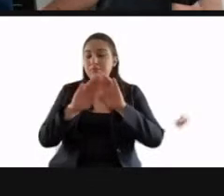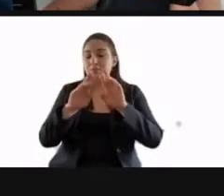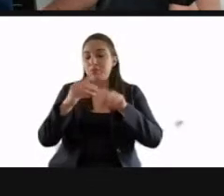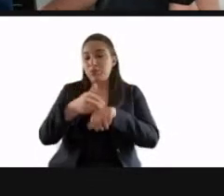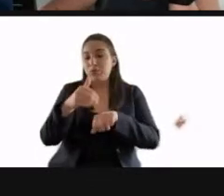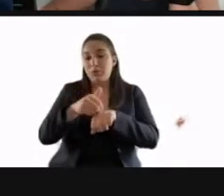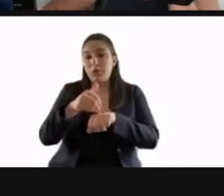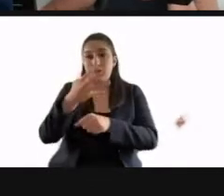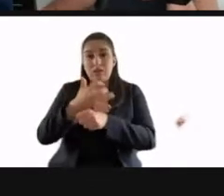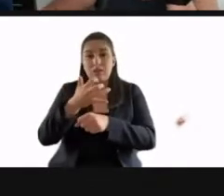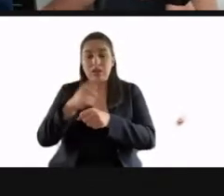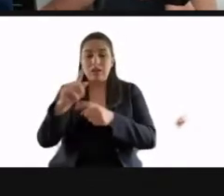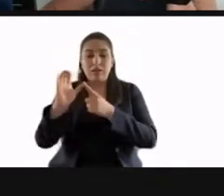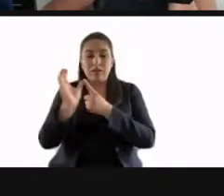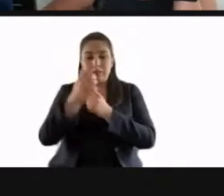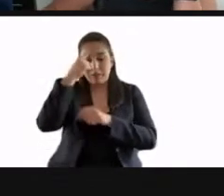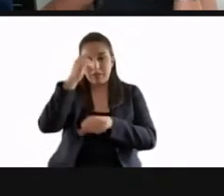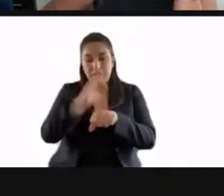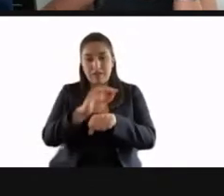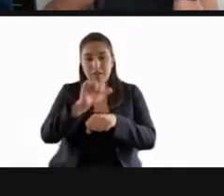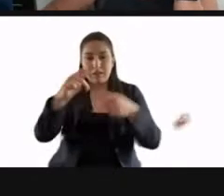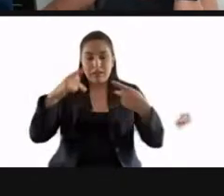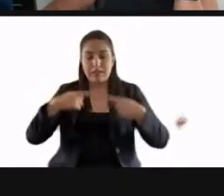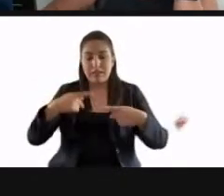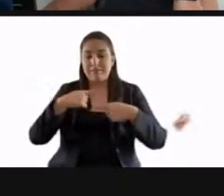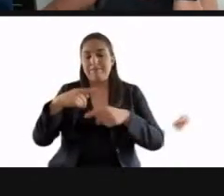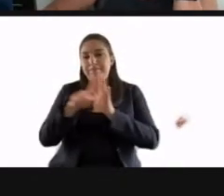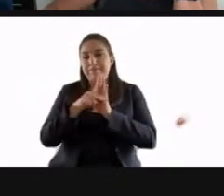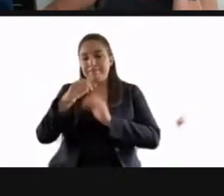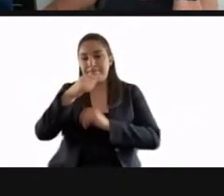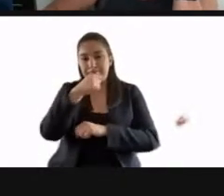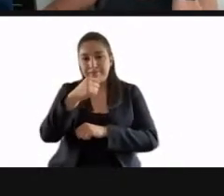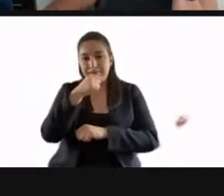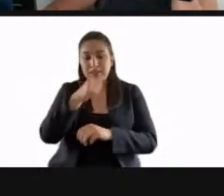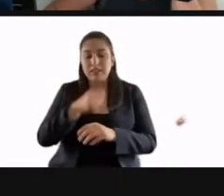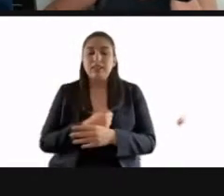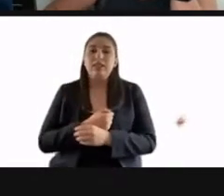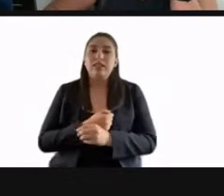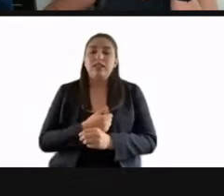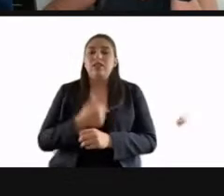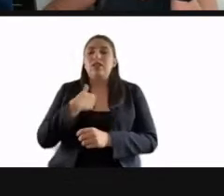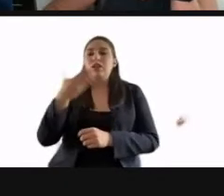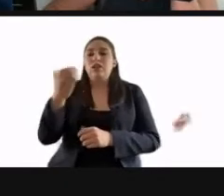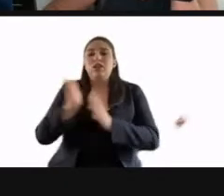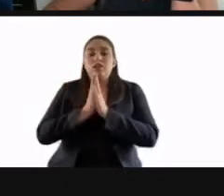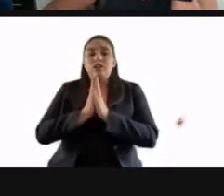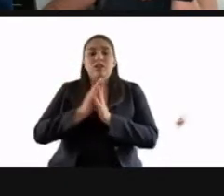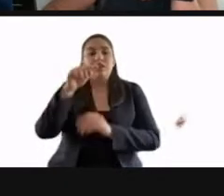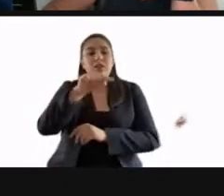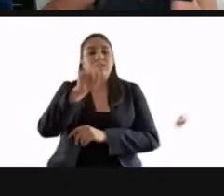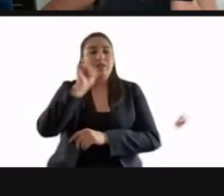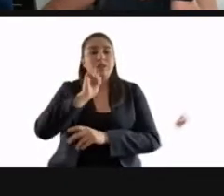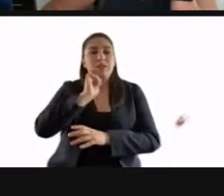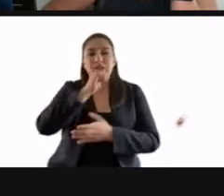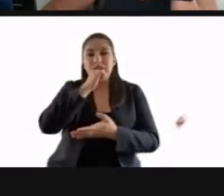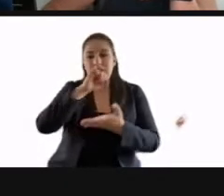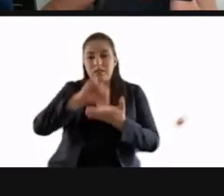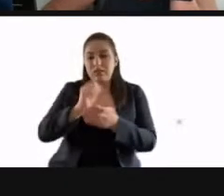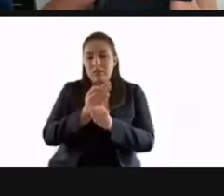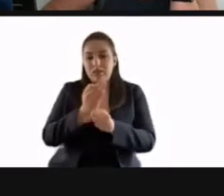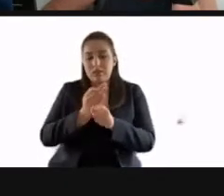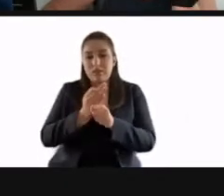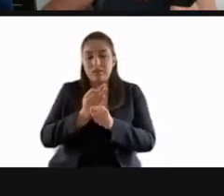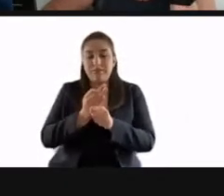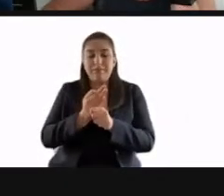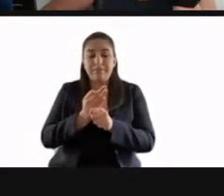de la Comisión de Protección de Periodistas. Por lo tanto, me permito solicitar amablemente a mi compañera, la diputada secretaria de esta comisión, Ana